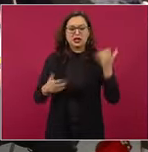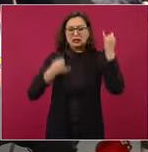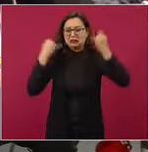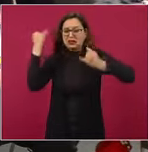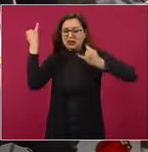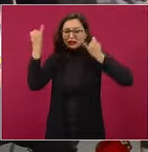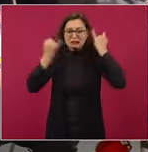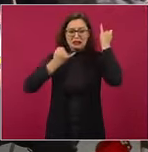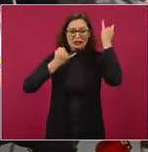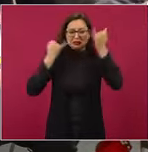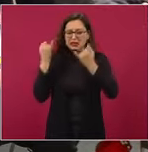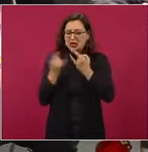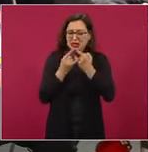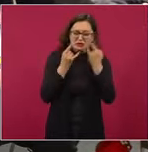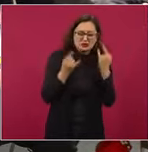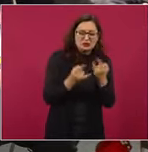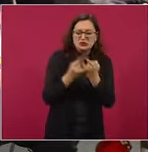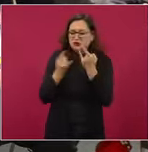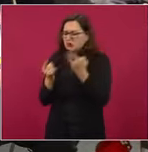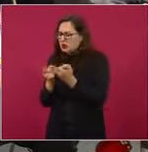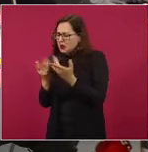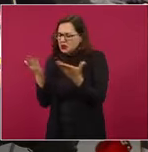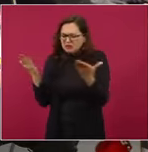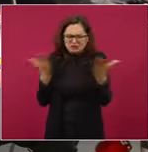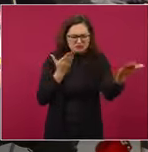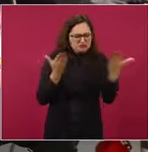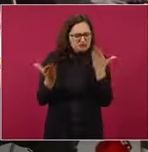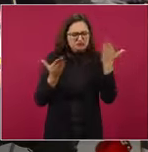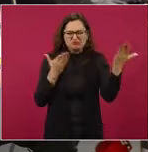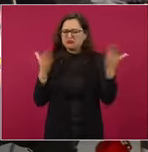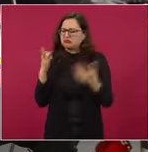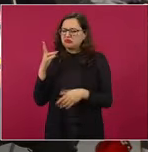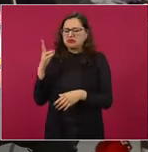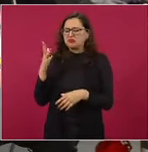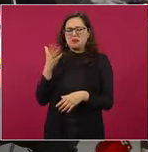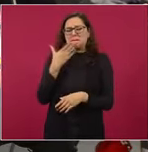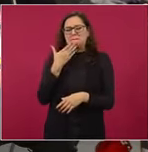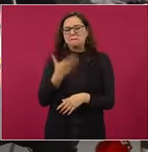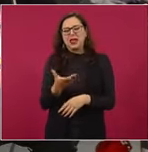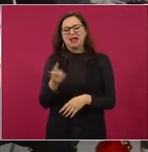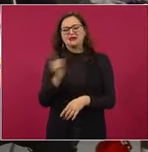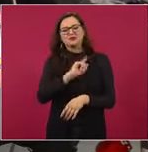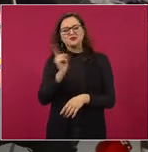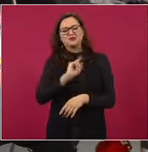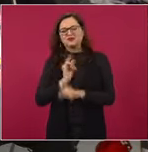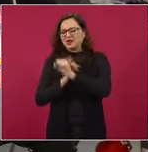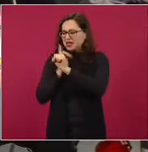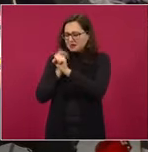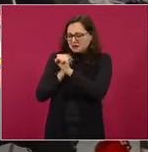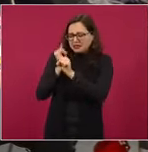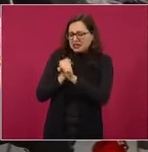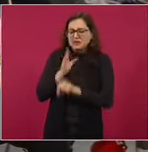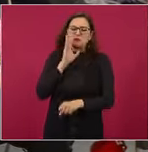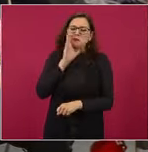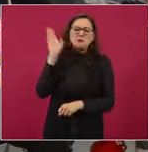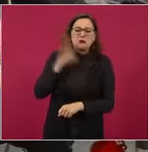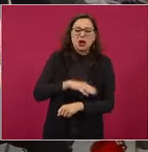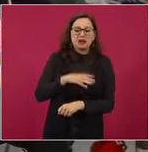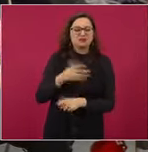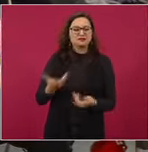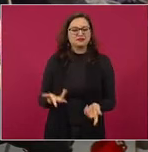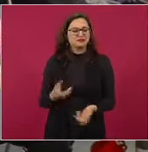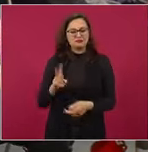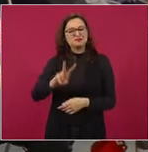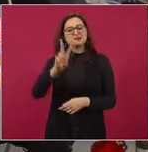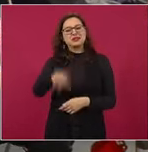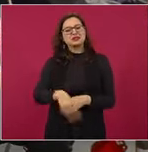no coinciden con la media afiliación que dio la esposa, Gabriela Gamboa. Es decir, están jugando